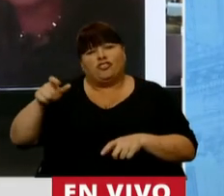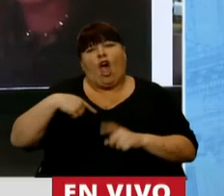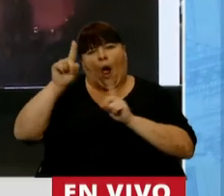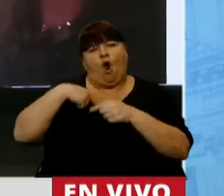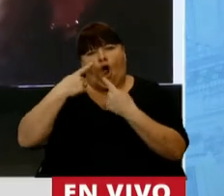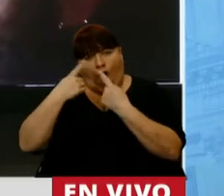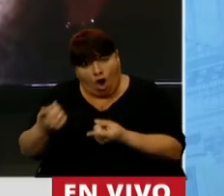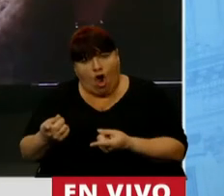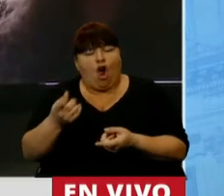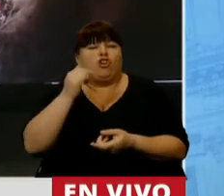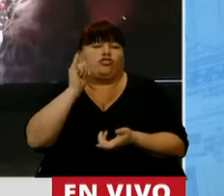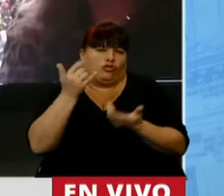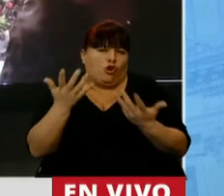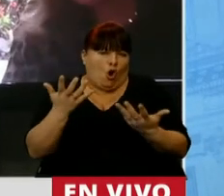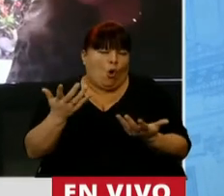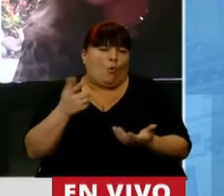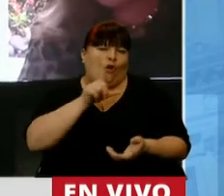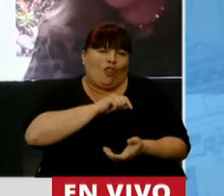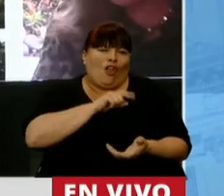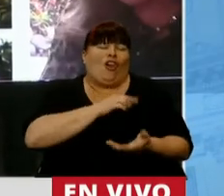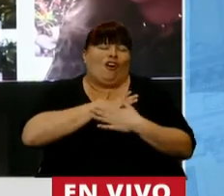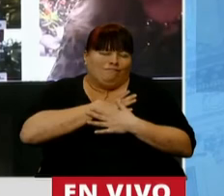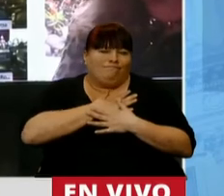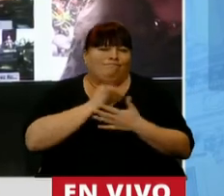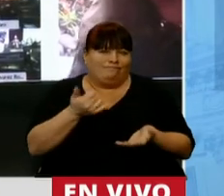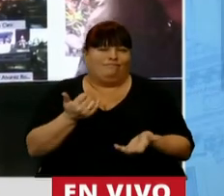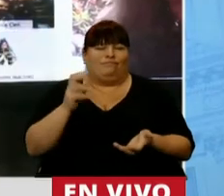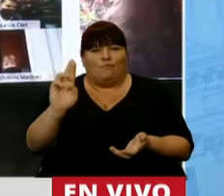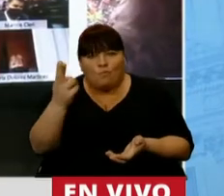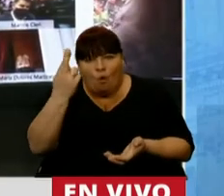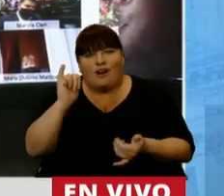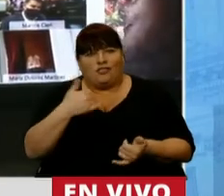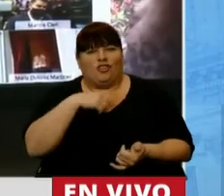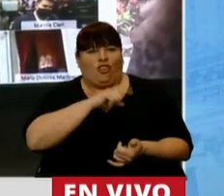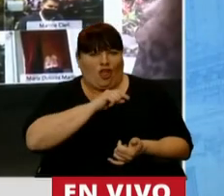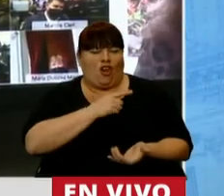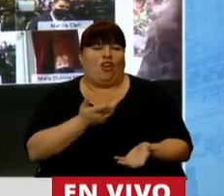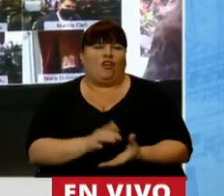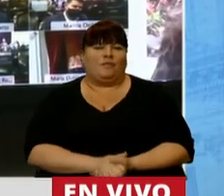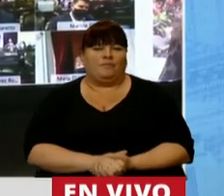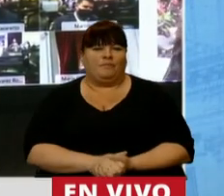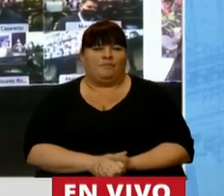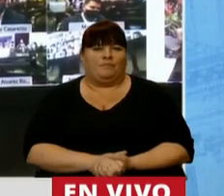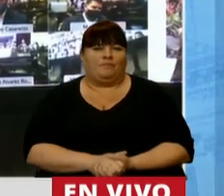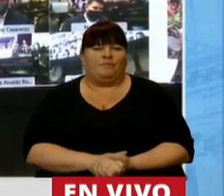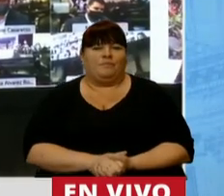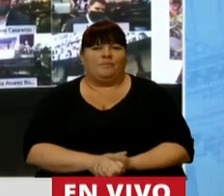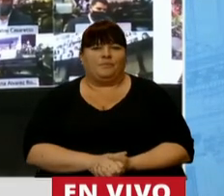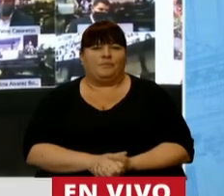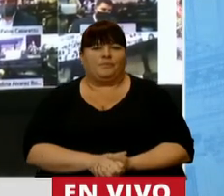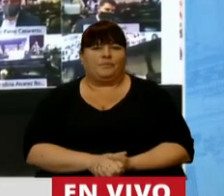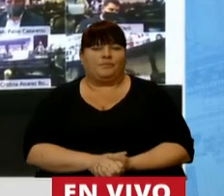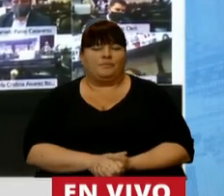conoció y, por supuesto, lamenta enormemente de su desaparición física de este plano,